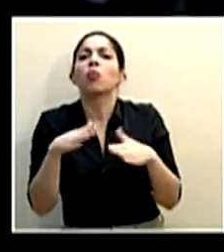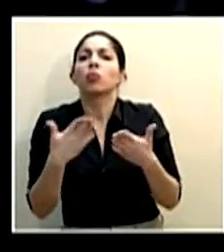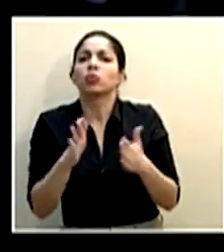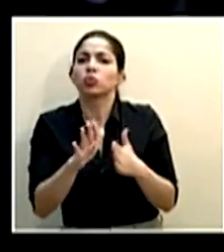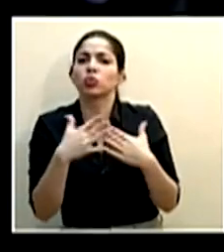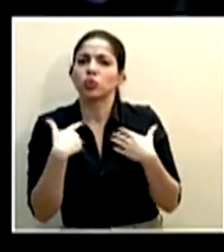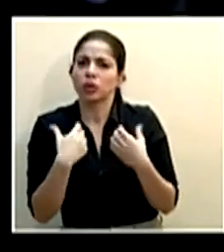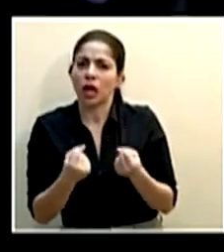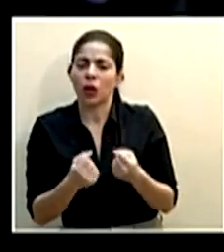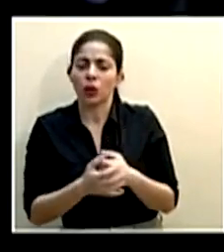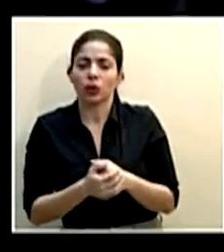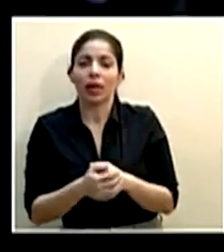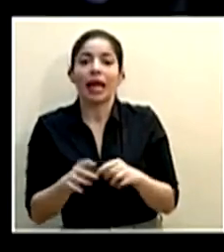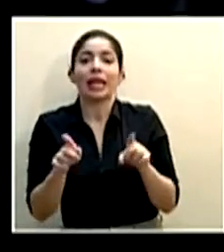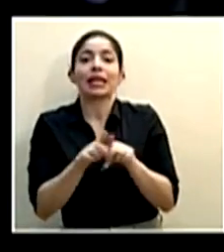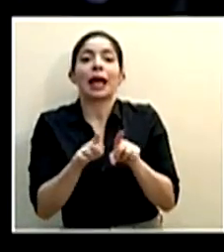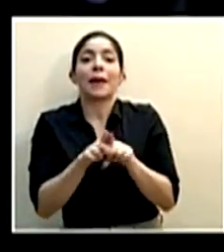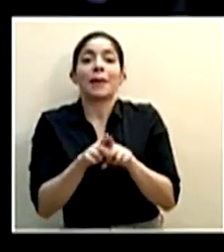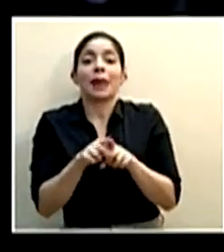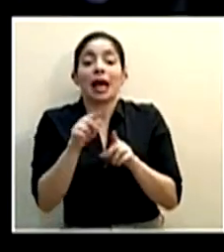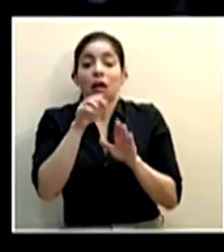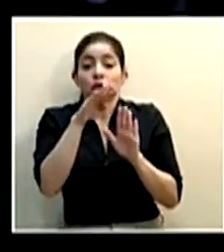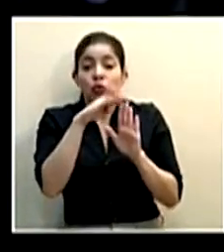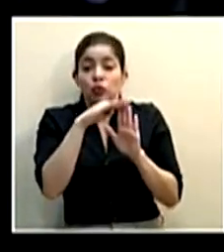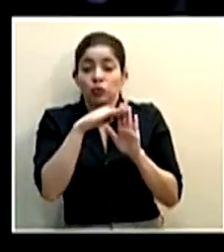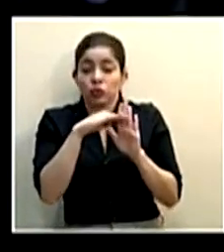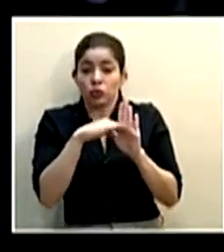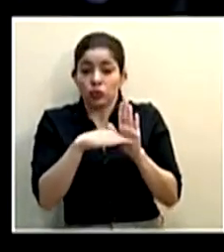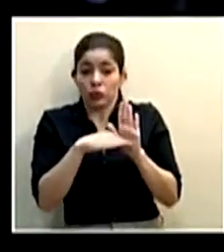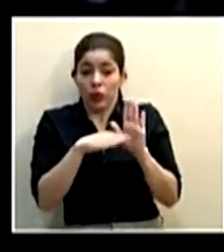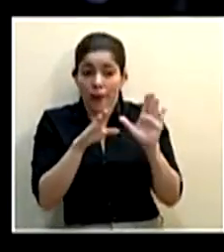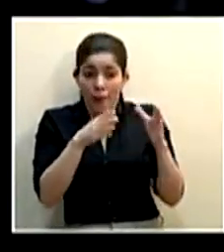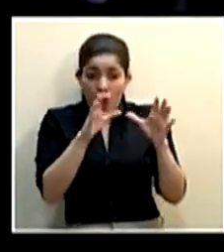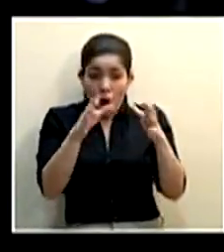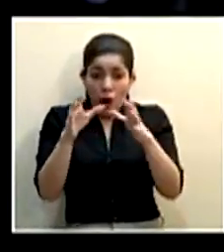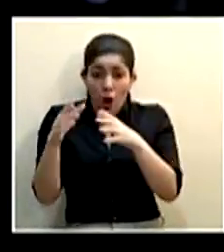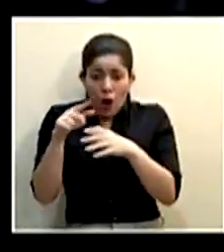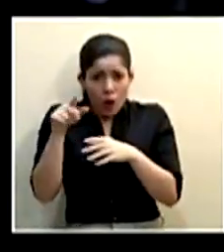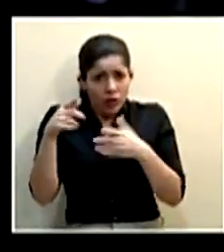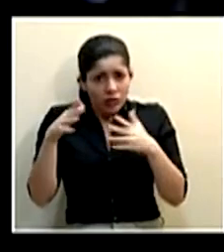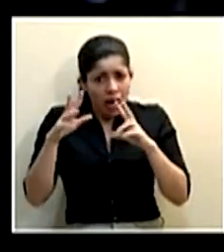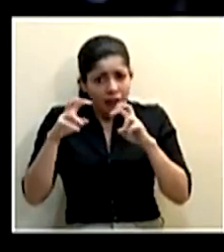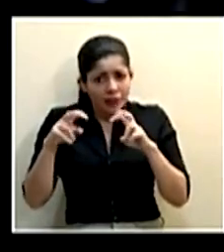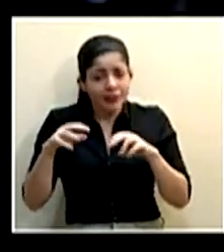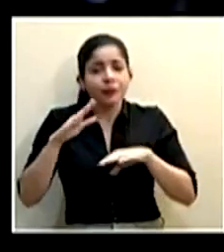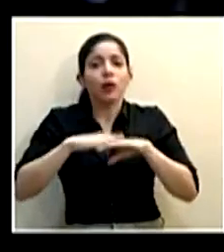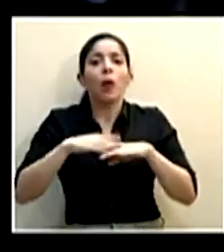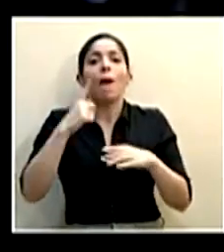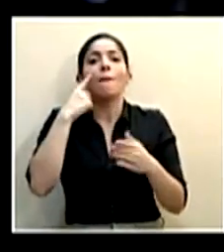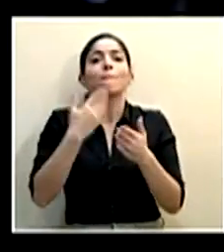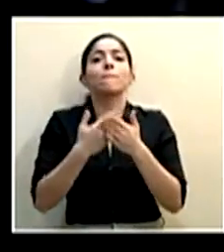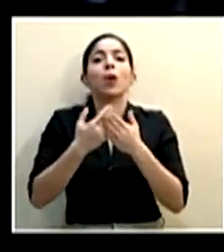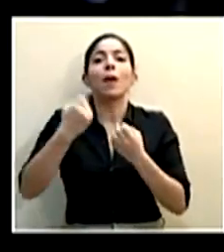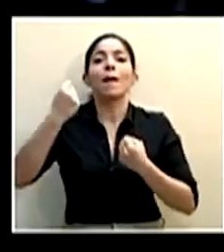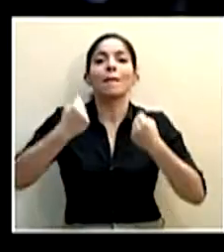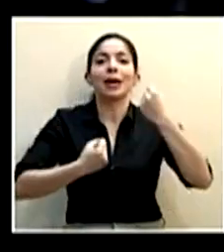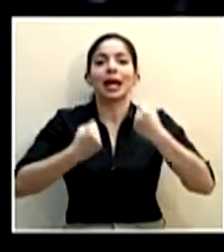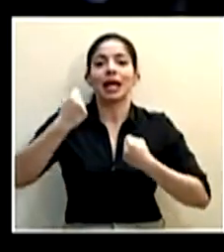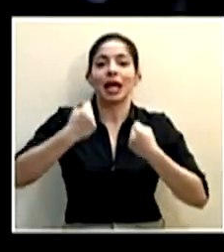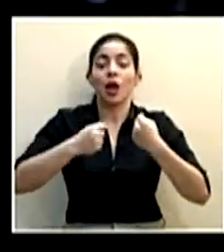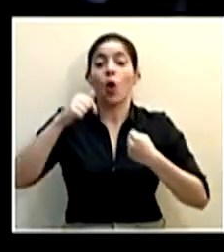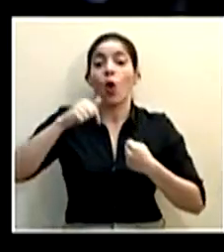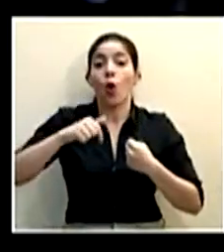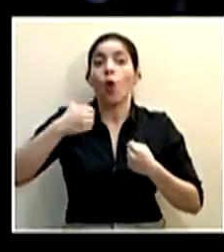si dentro de estas medidas o de estos bloques se valoran en algún momento las pruebas de manejo. Hoy hubo incluso